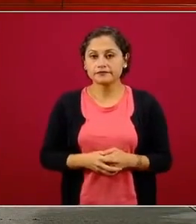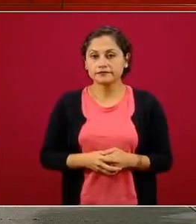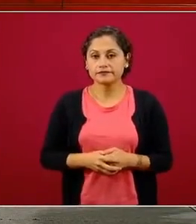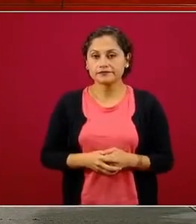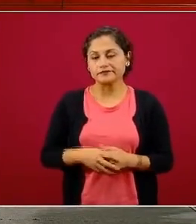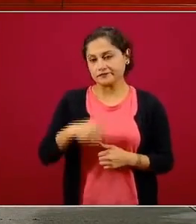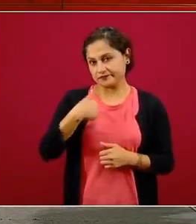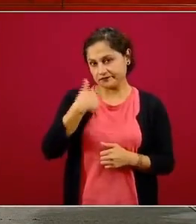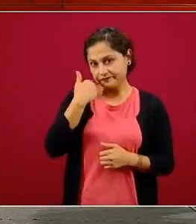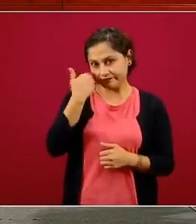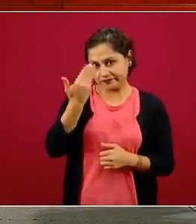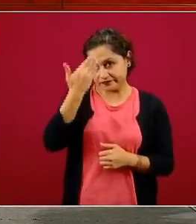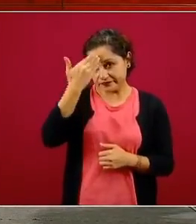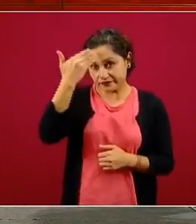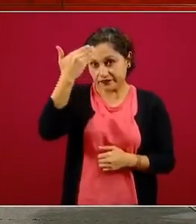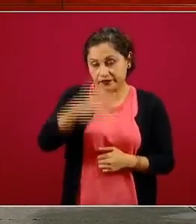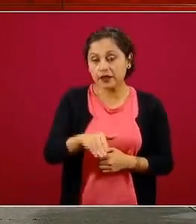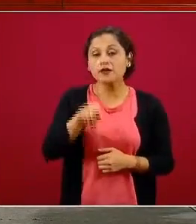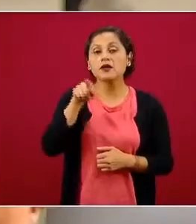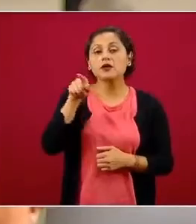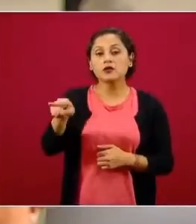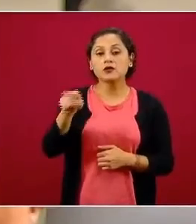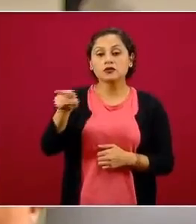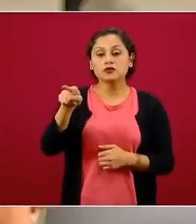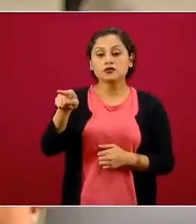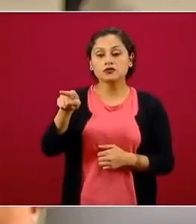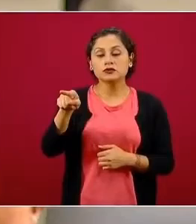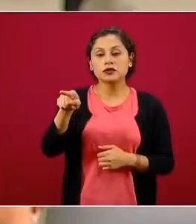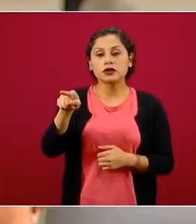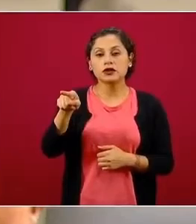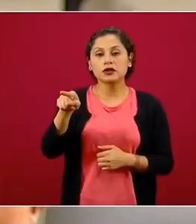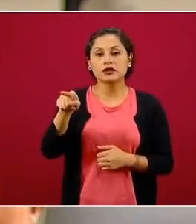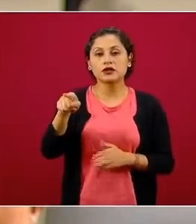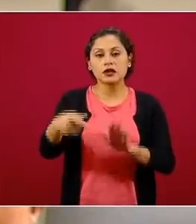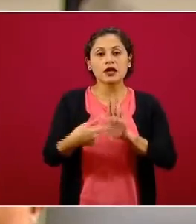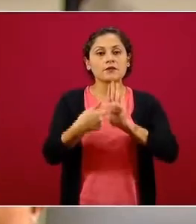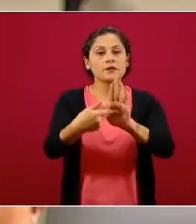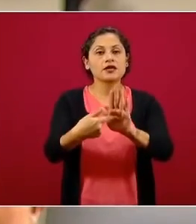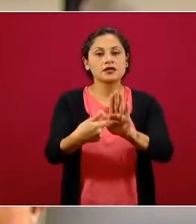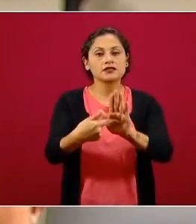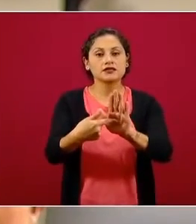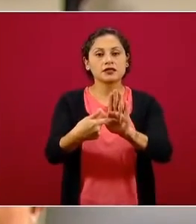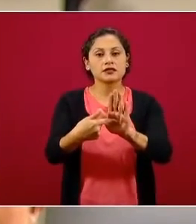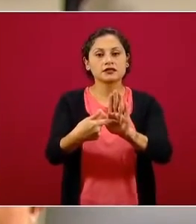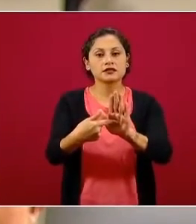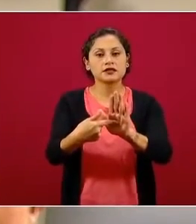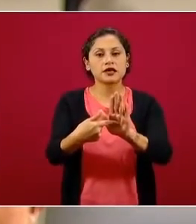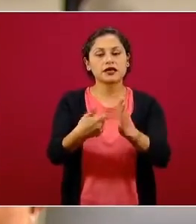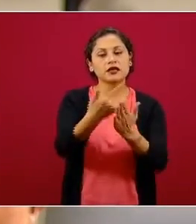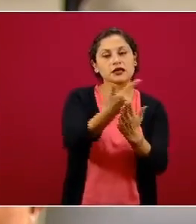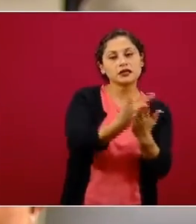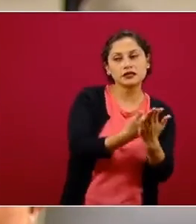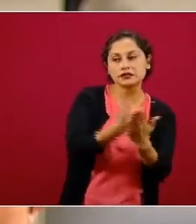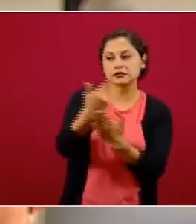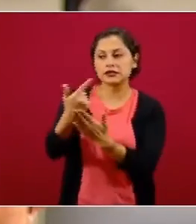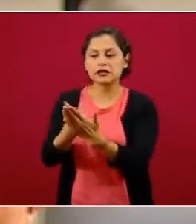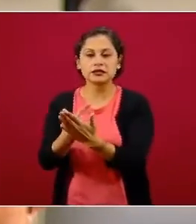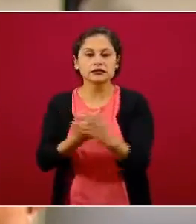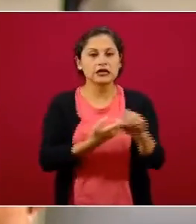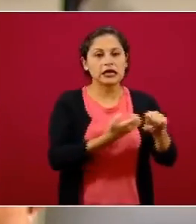Bueno, quería ver cuándo nos podría usted, bueno, cuándo usted va a presentar este famoso quien es quien de los estados para